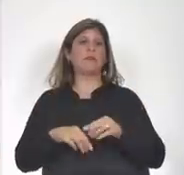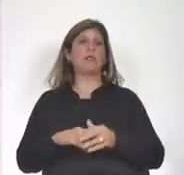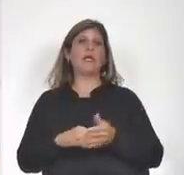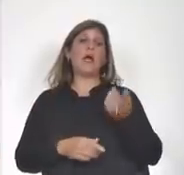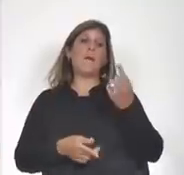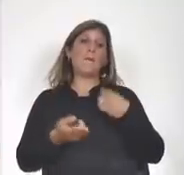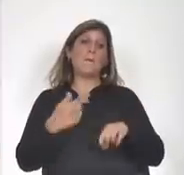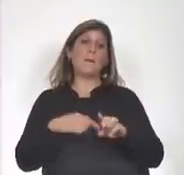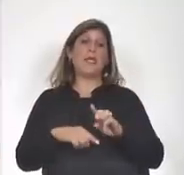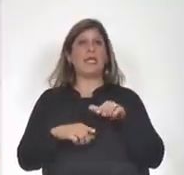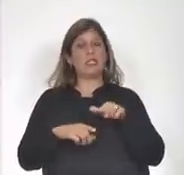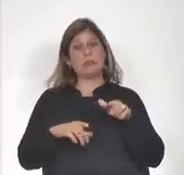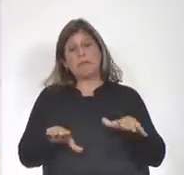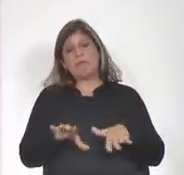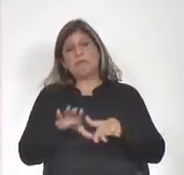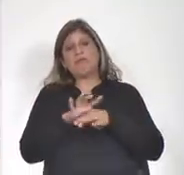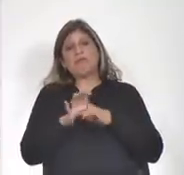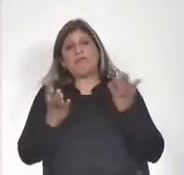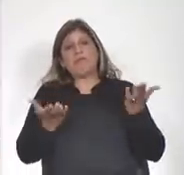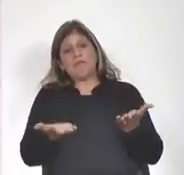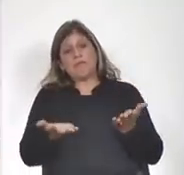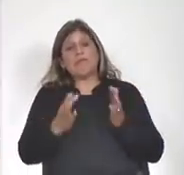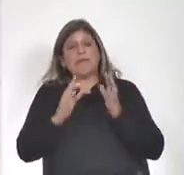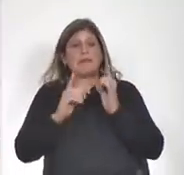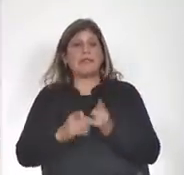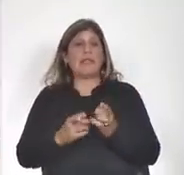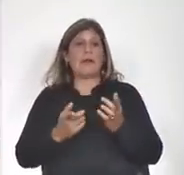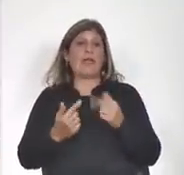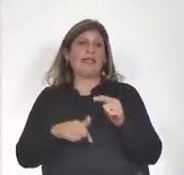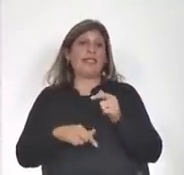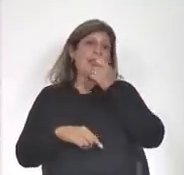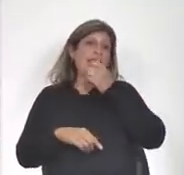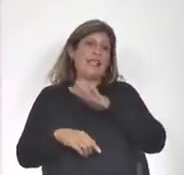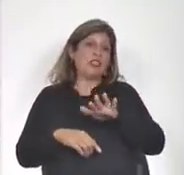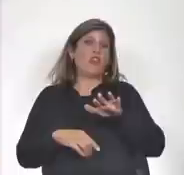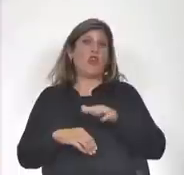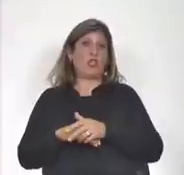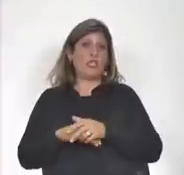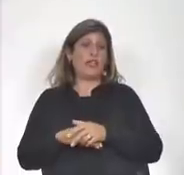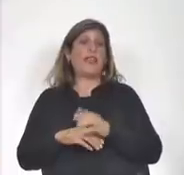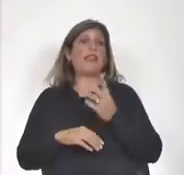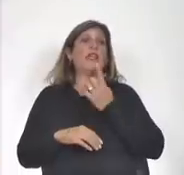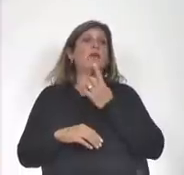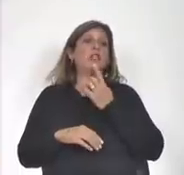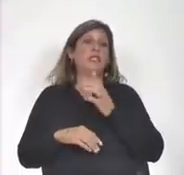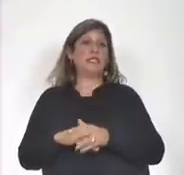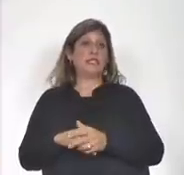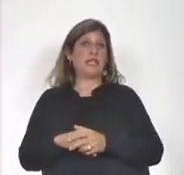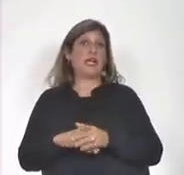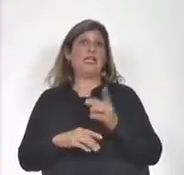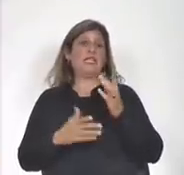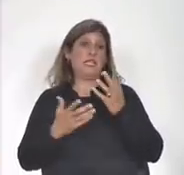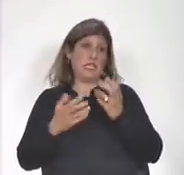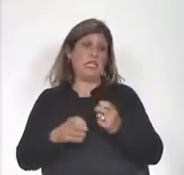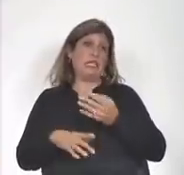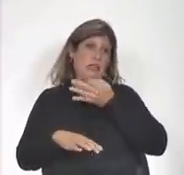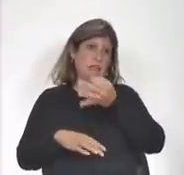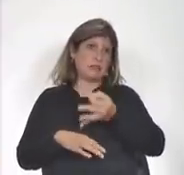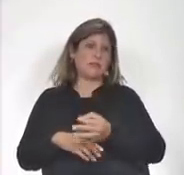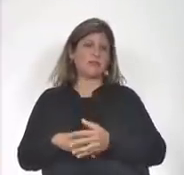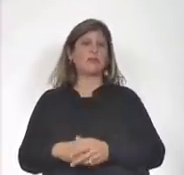Pero son esas coincidencias que a veces se dan también en la historia y en la historia de la política y no la quería dejar de mencionar.